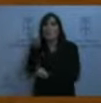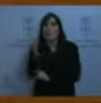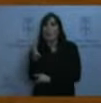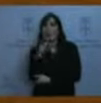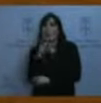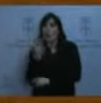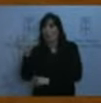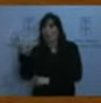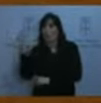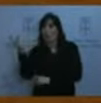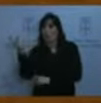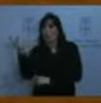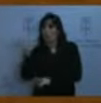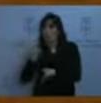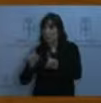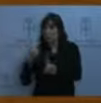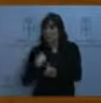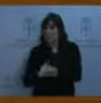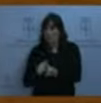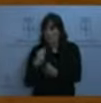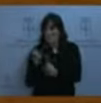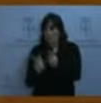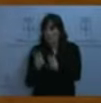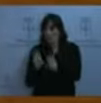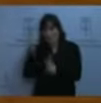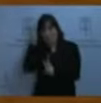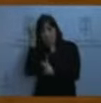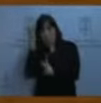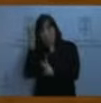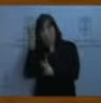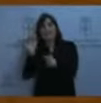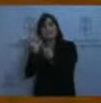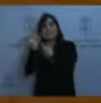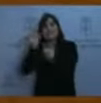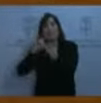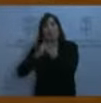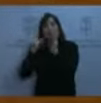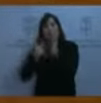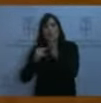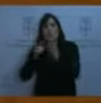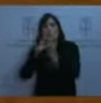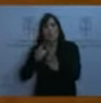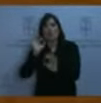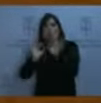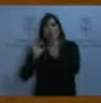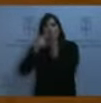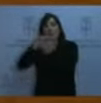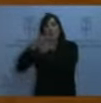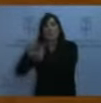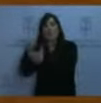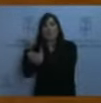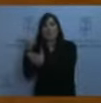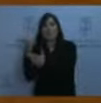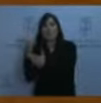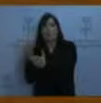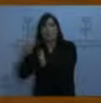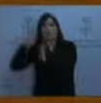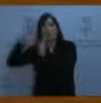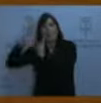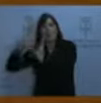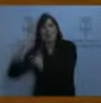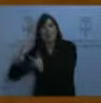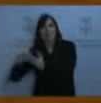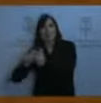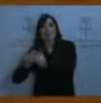y la metodología del cálculo del cupo vasco. Por tanto, no hay en esta PNL ningún tipo de cuestionamiento al